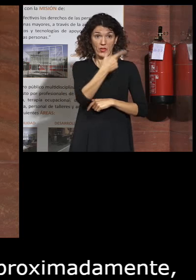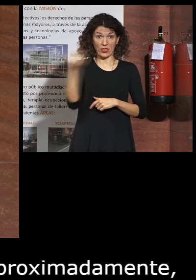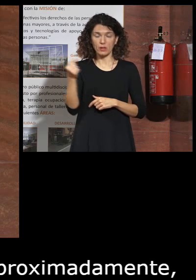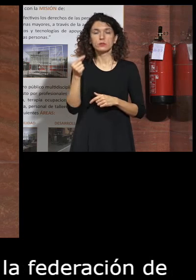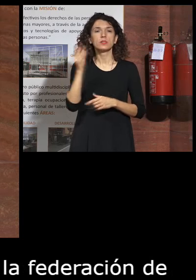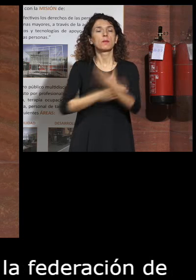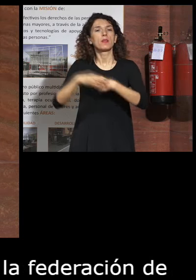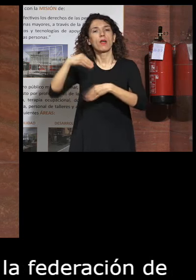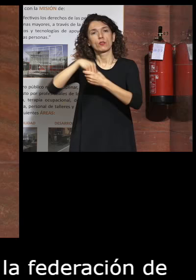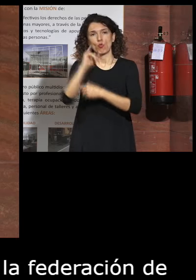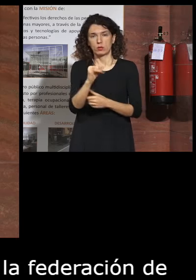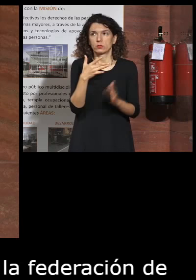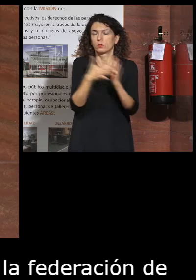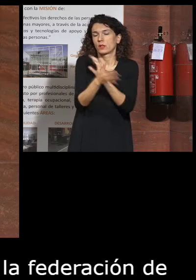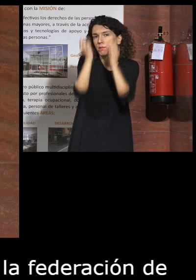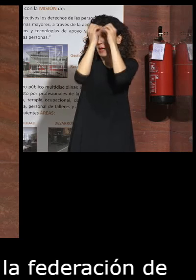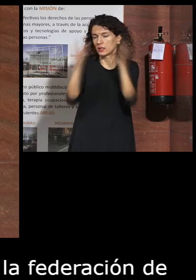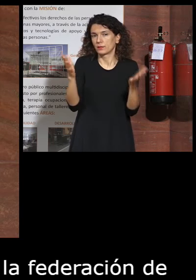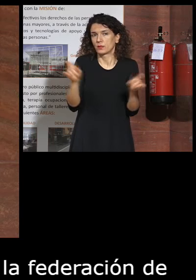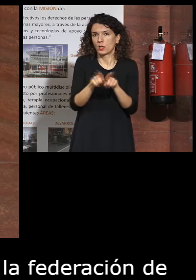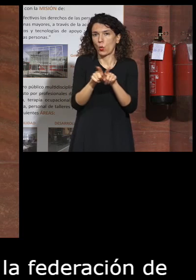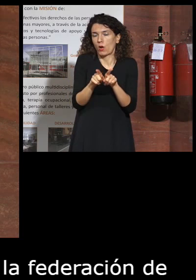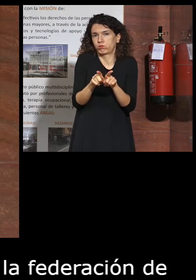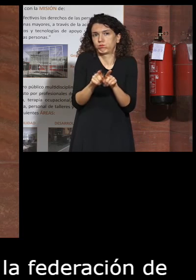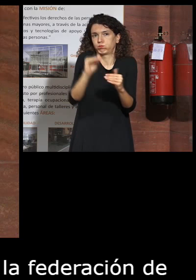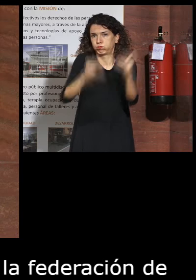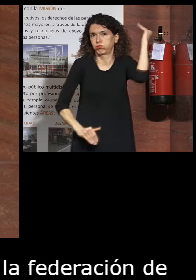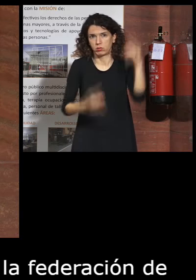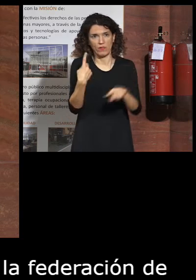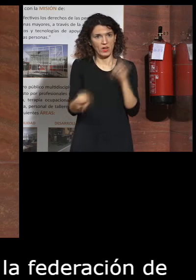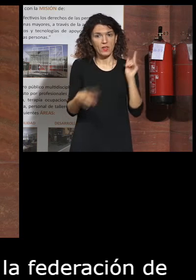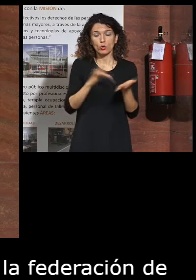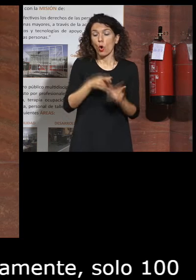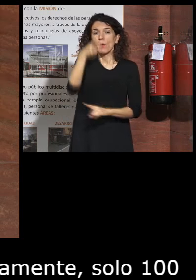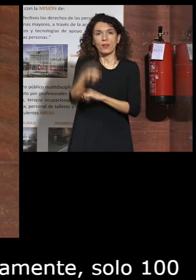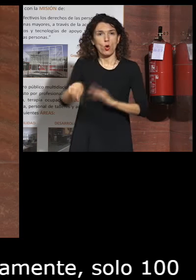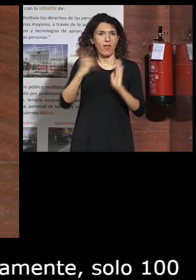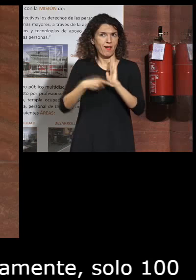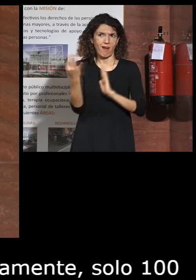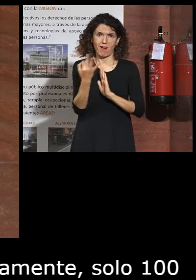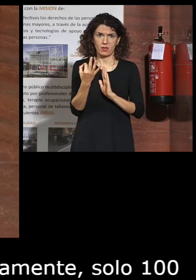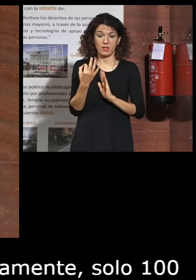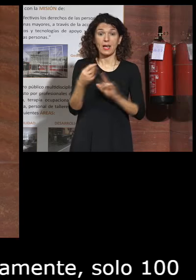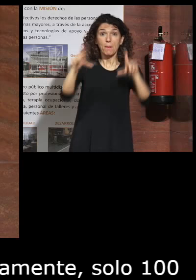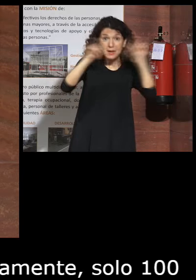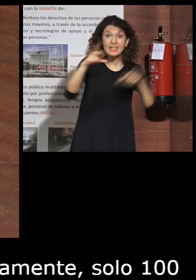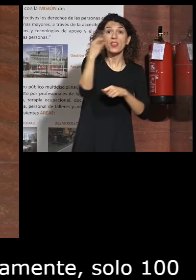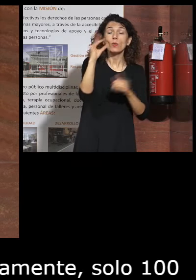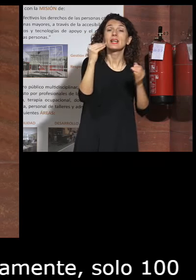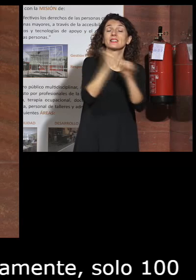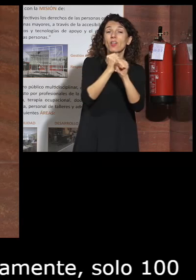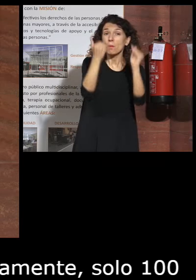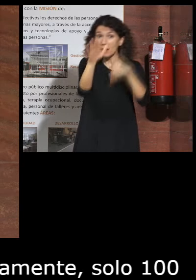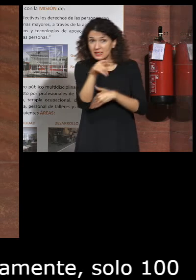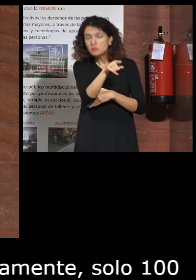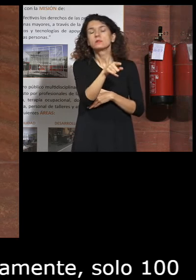discapacidad o imaginaros la desproporción cuando hay una obligación legal de que aquella empresa que tiene más de 50 trabajadores